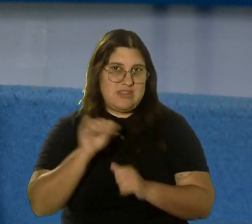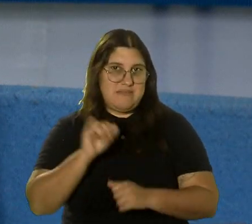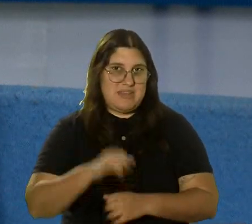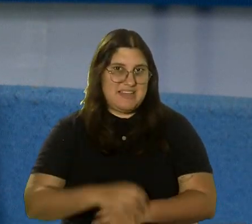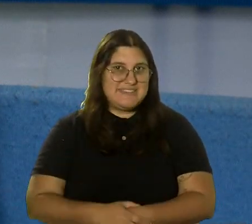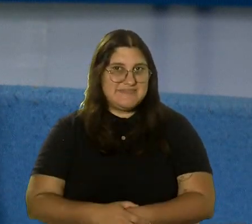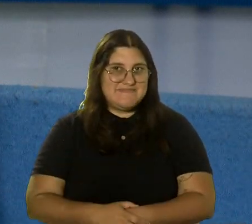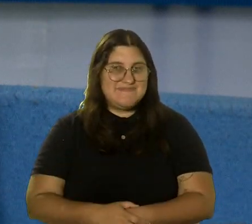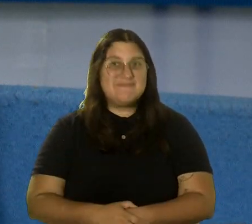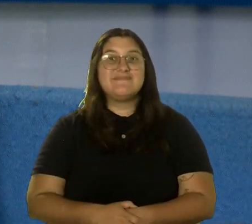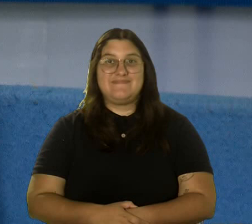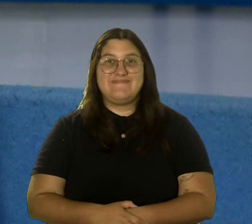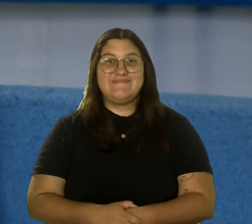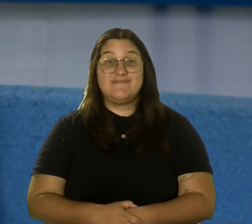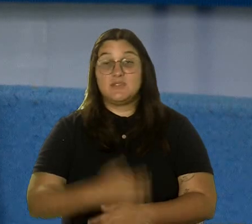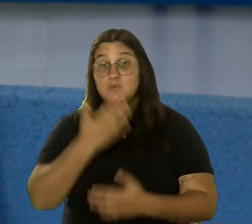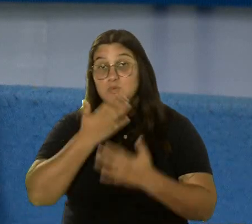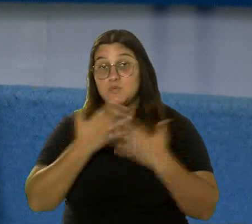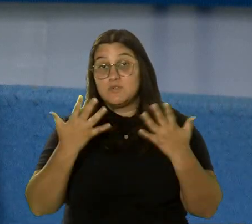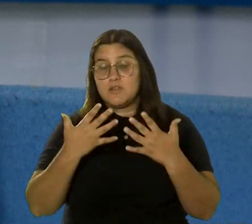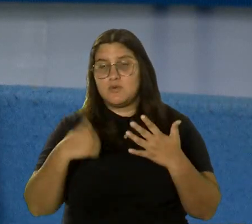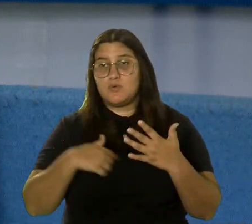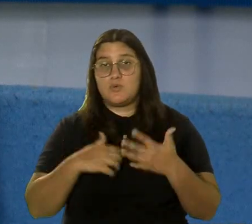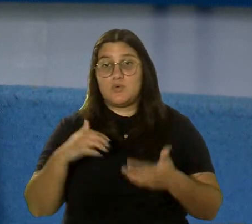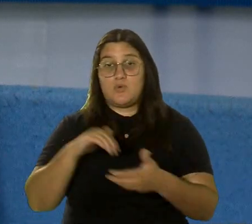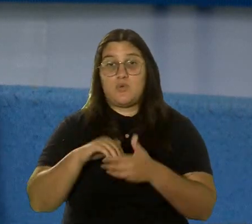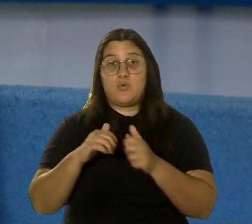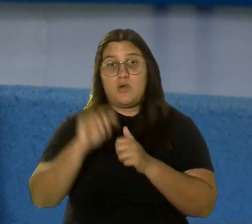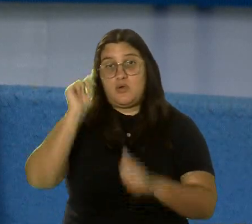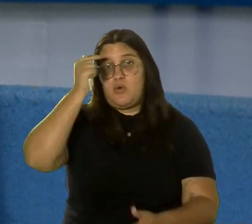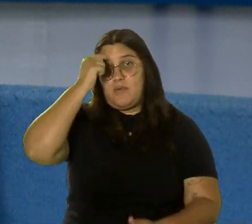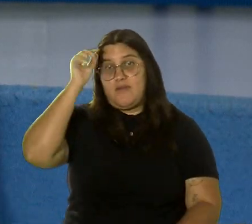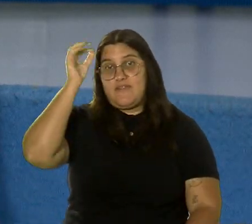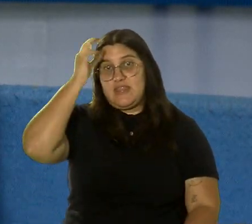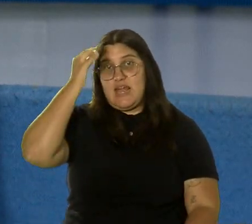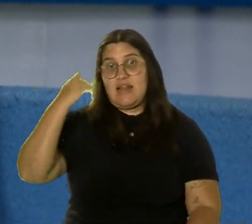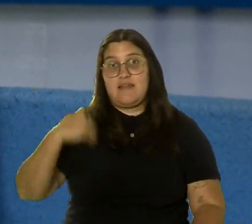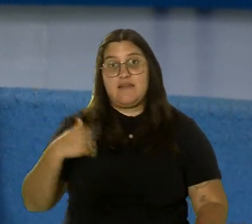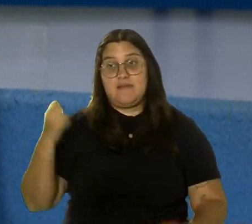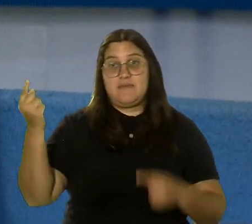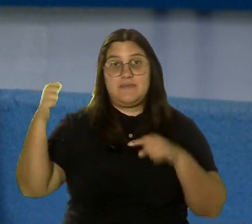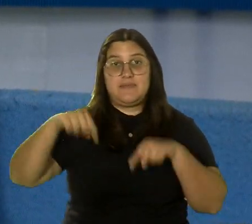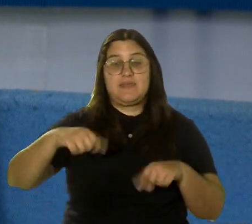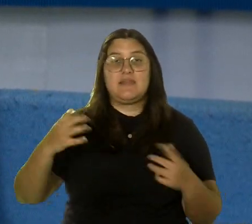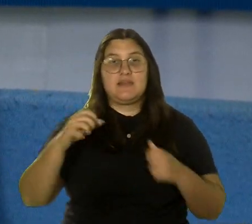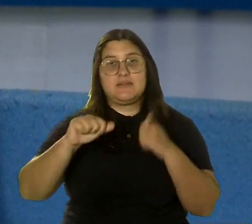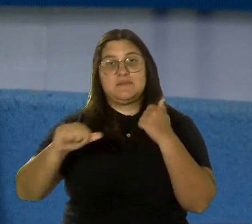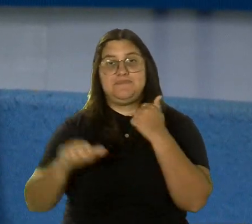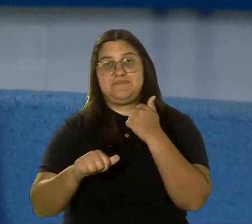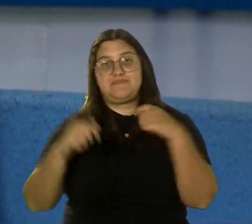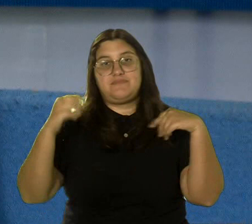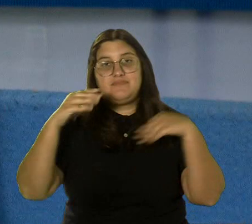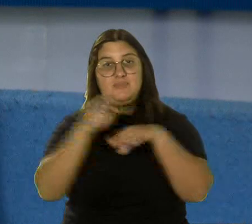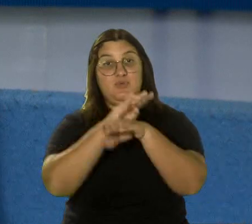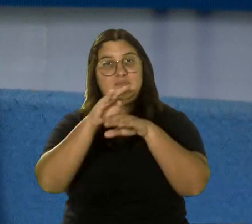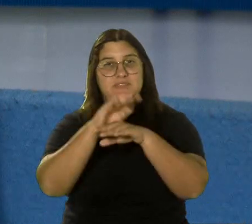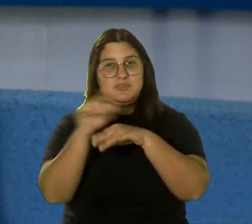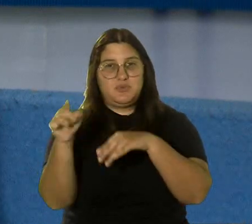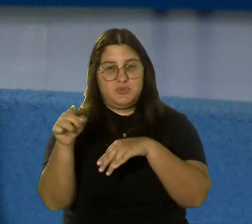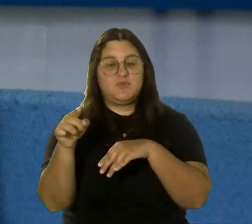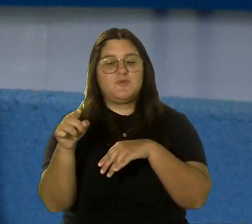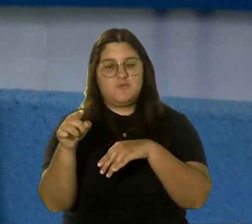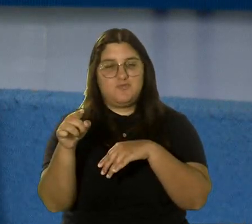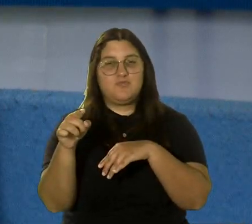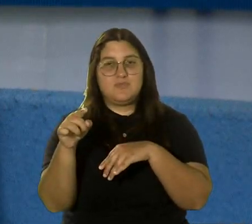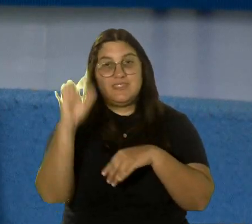resaltar que hemos tenido una colaboración enorme del gobierno federal. Viene el subsecretario de Comercio Federal, va a estar con nosotros el